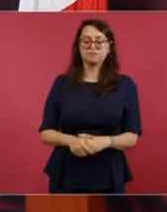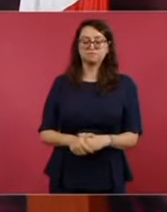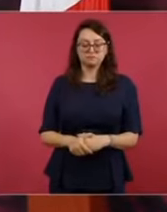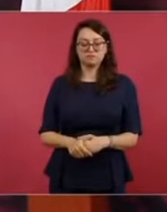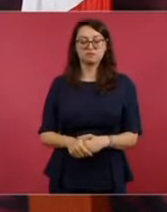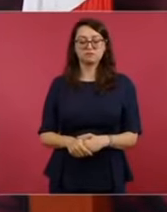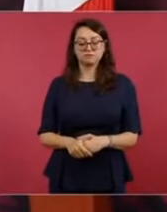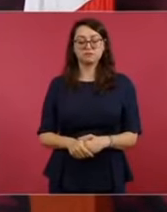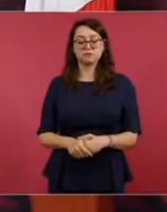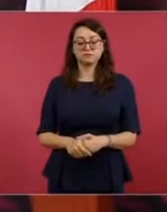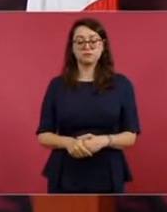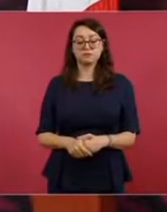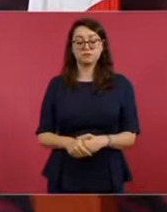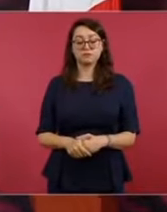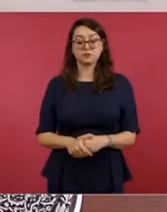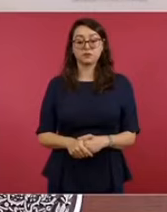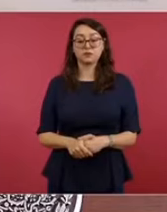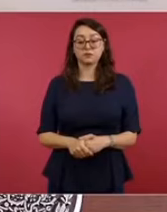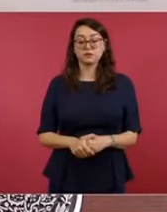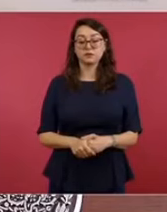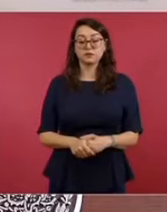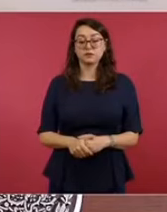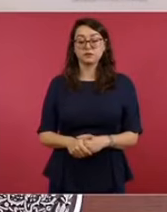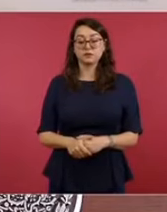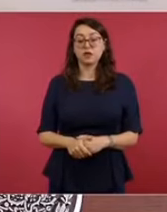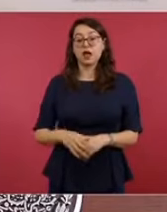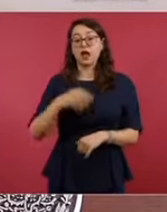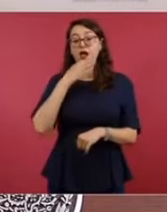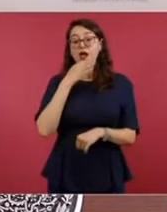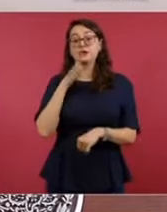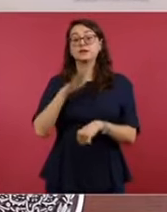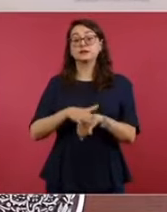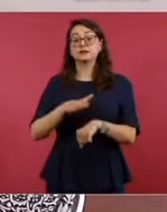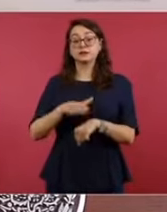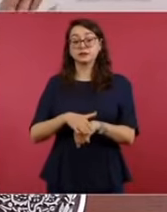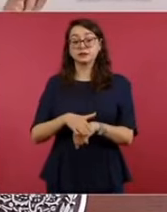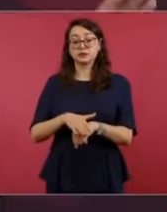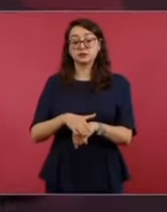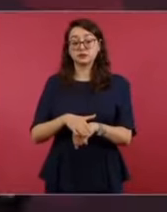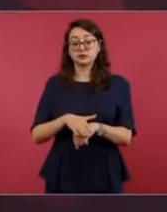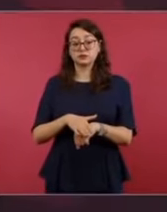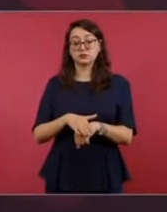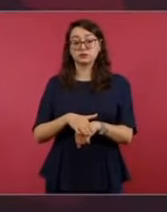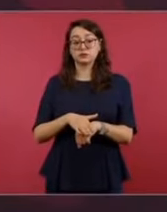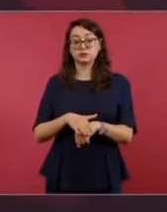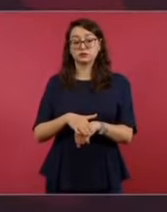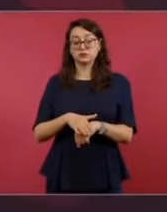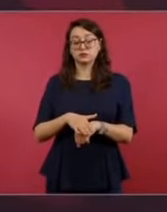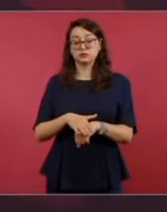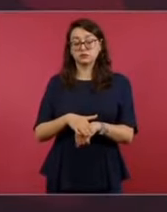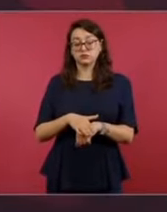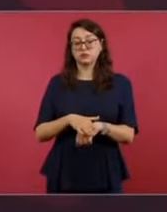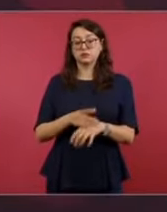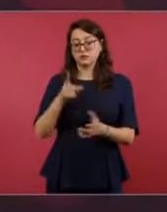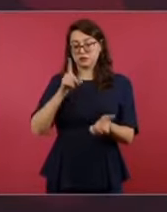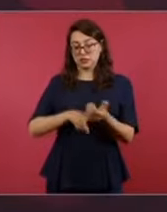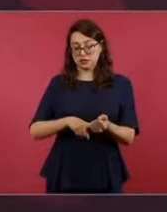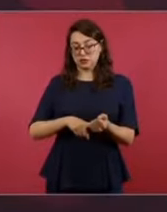Y aprovecho para decir que se incluye nada más Baja California Sur,